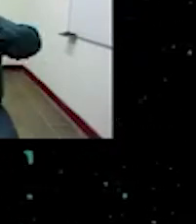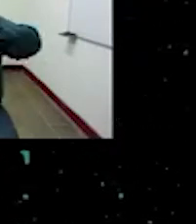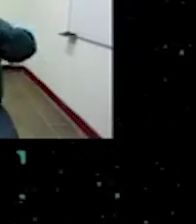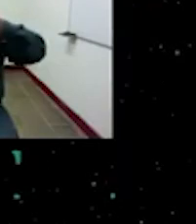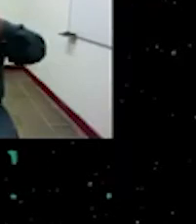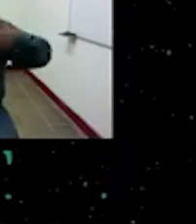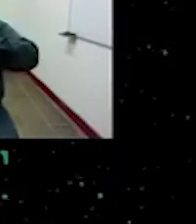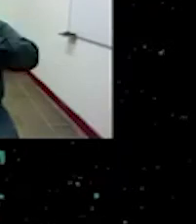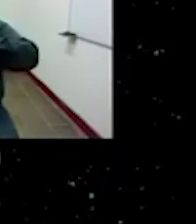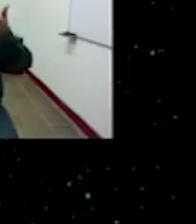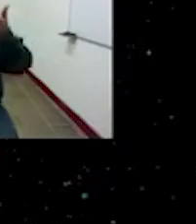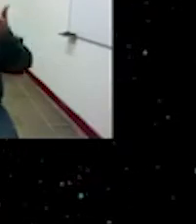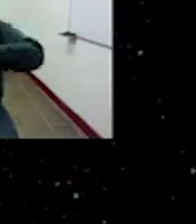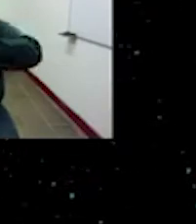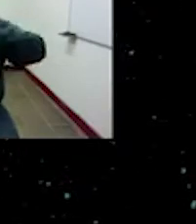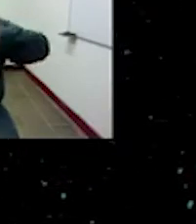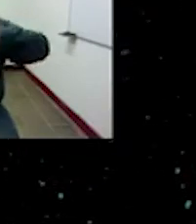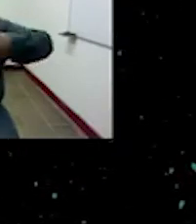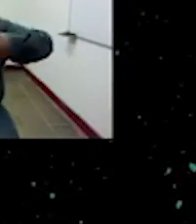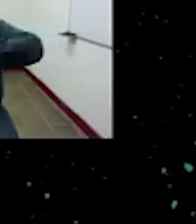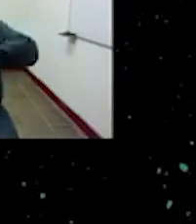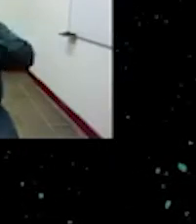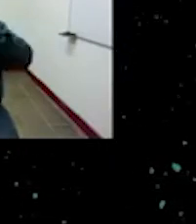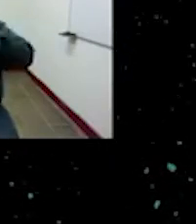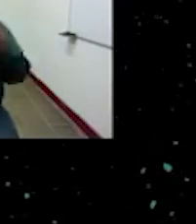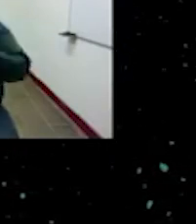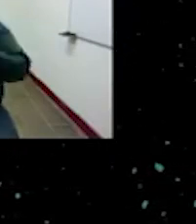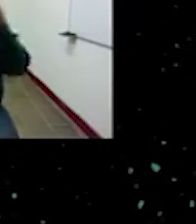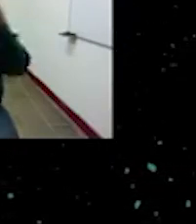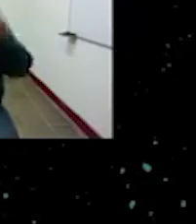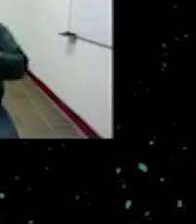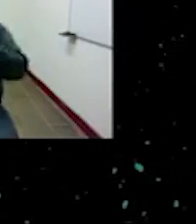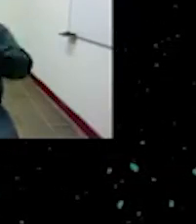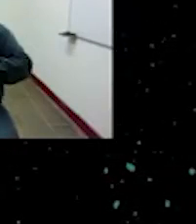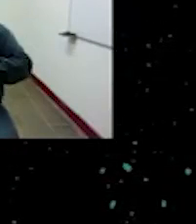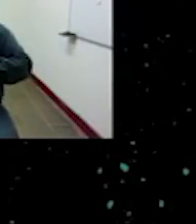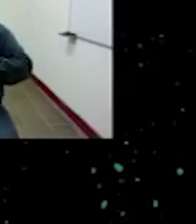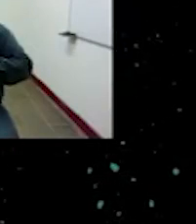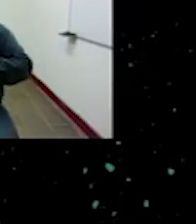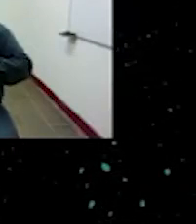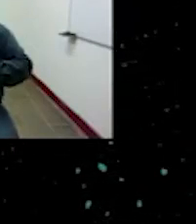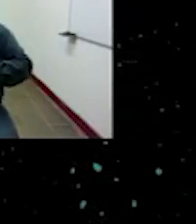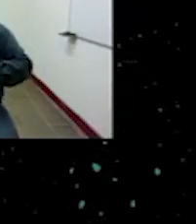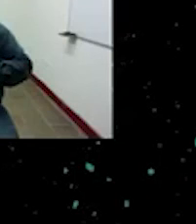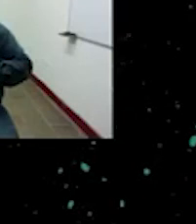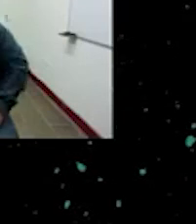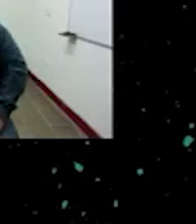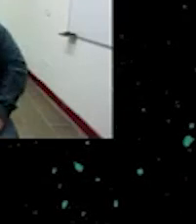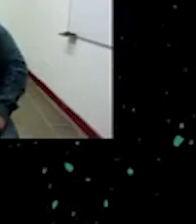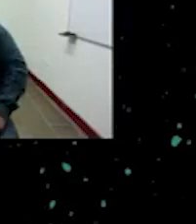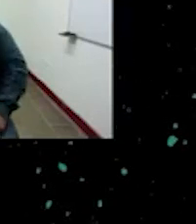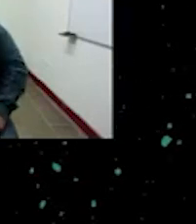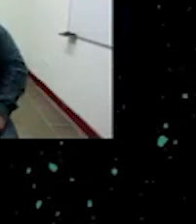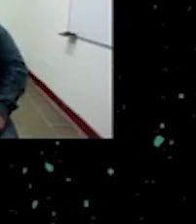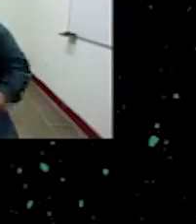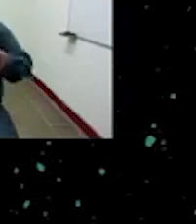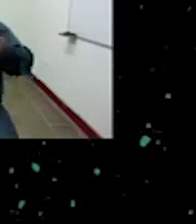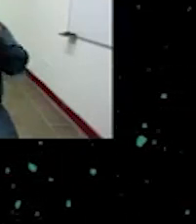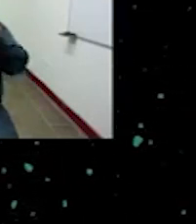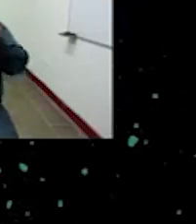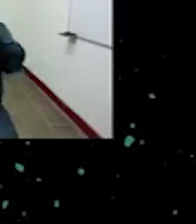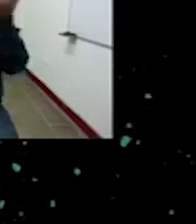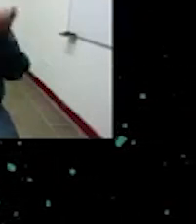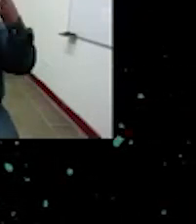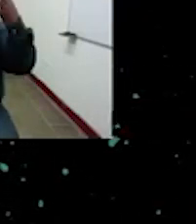de lo que se llaman teorías o corrientes de coloniales, ¿no?